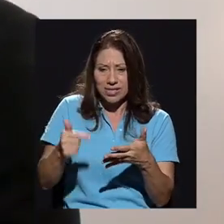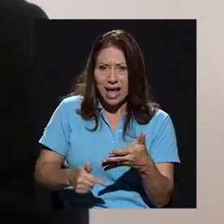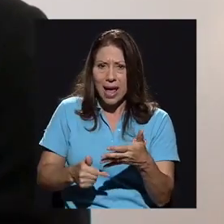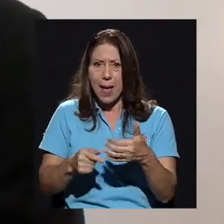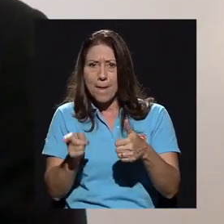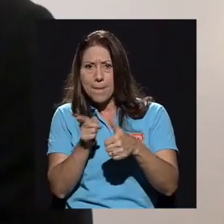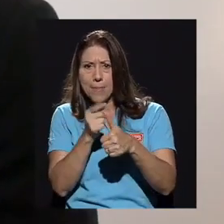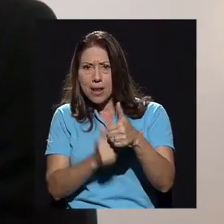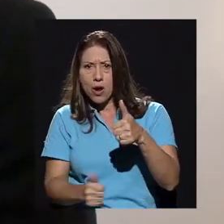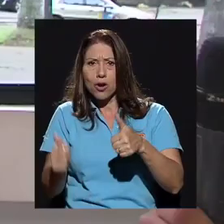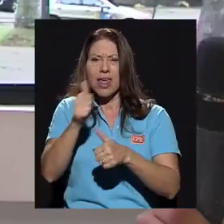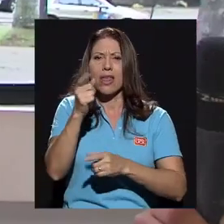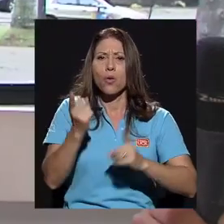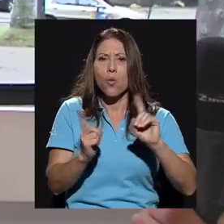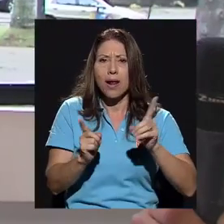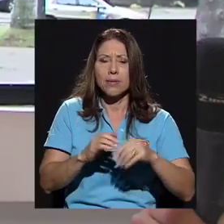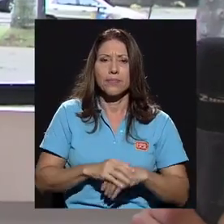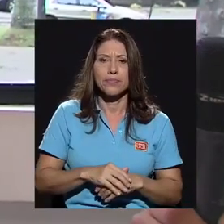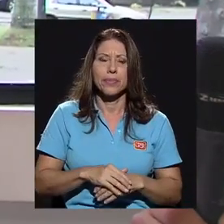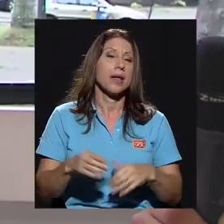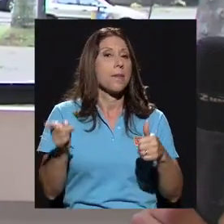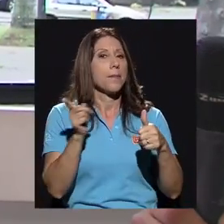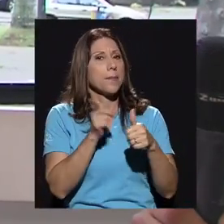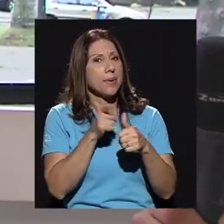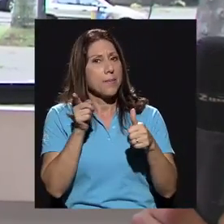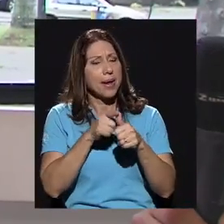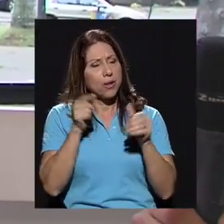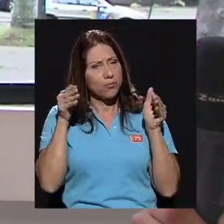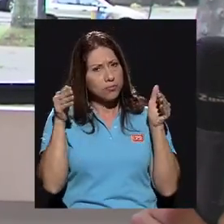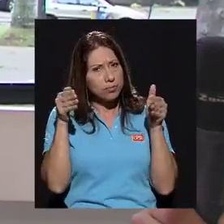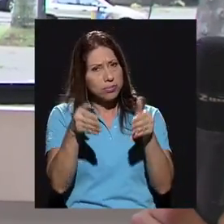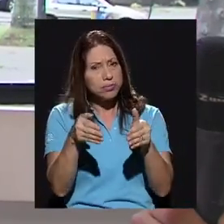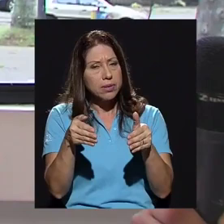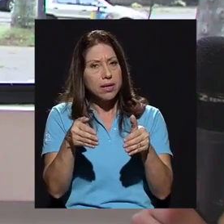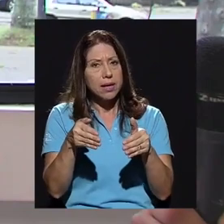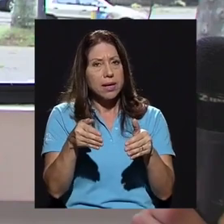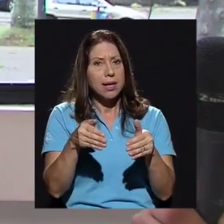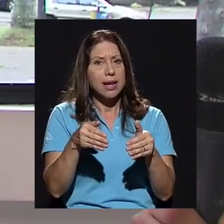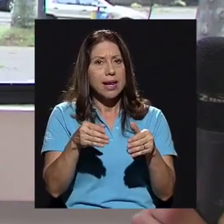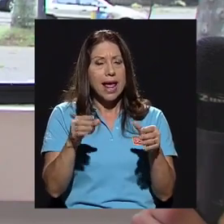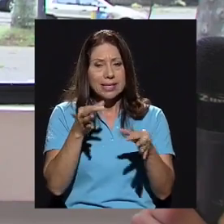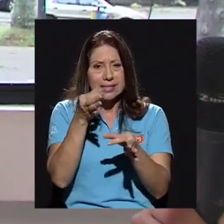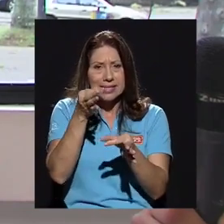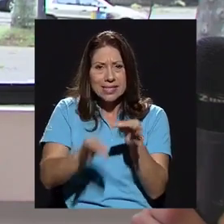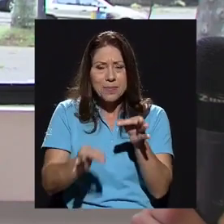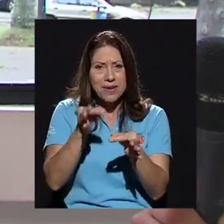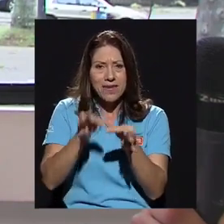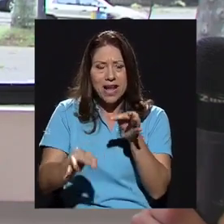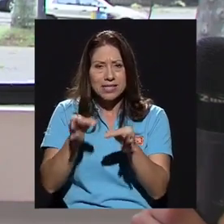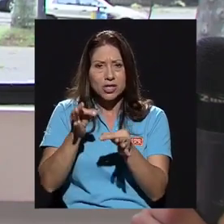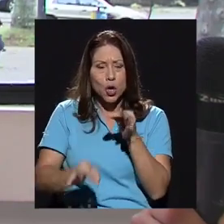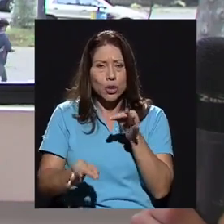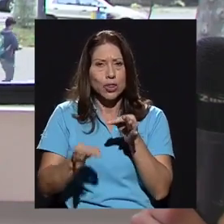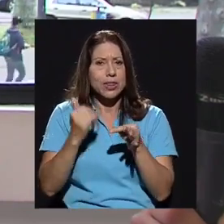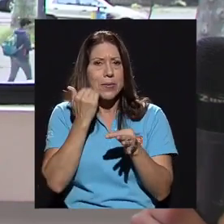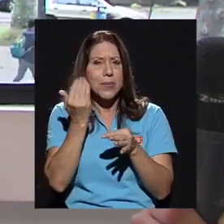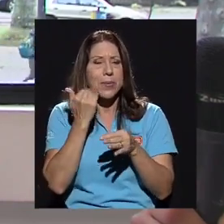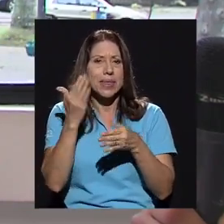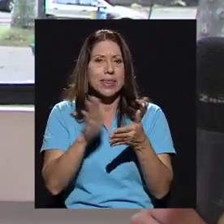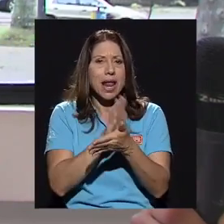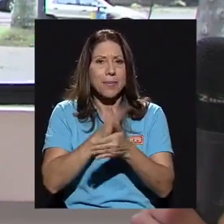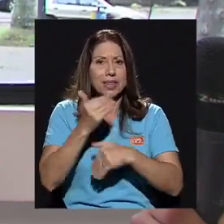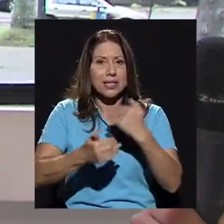cuál sería su prioridad? Comenzaría a atender primero lo que es la simplificación de trámites. Hay una ley nacional